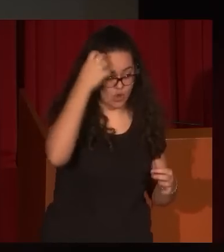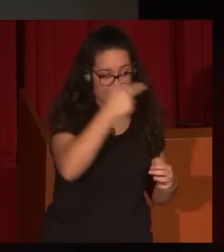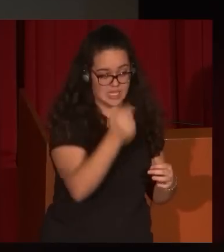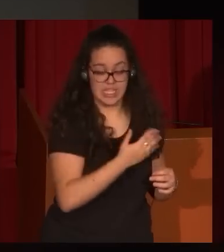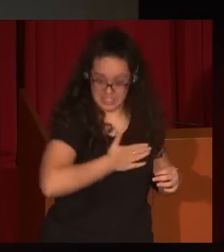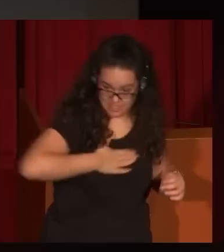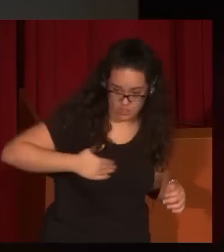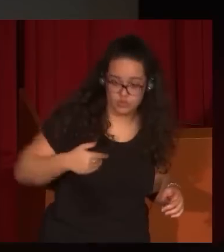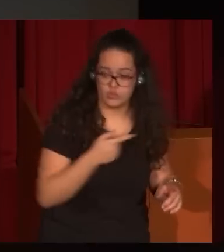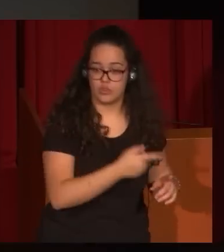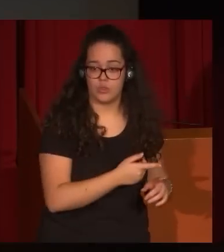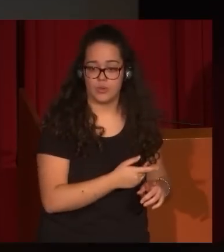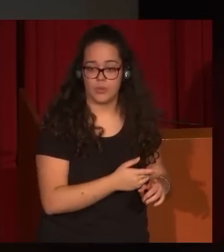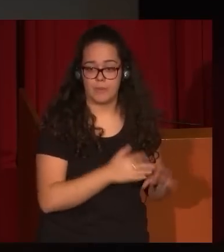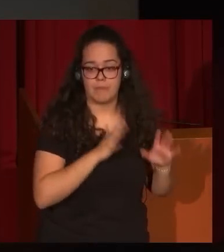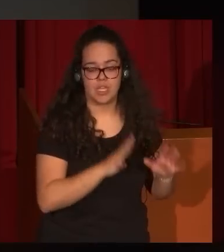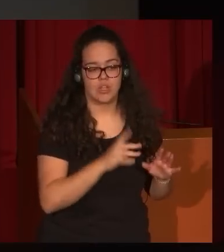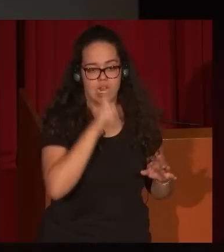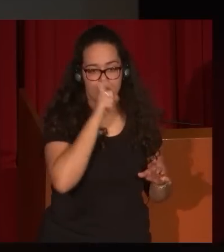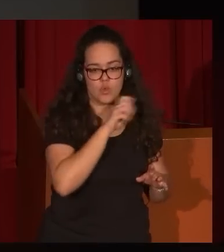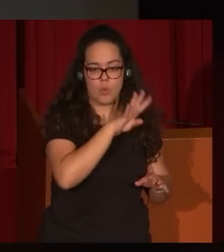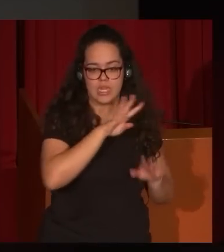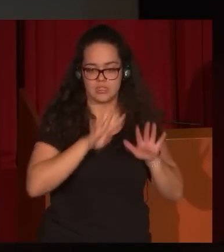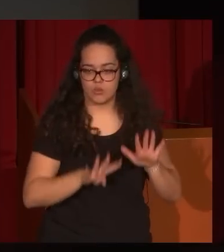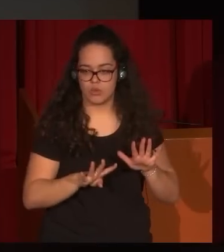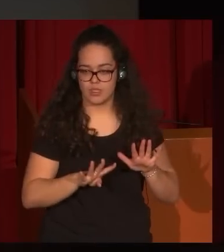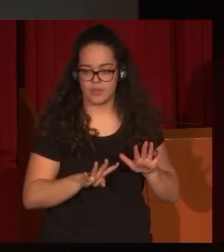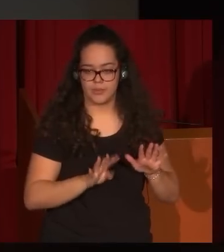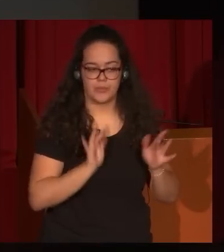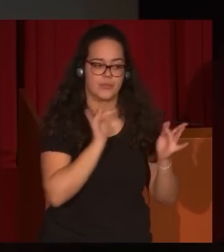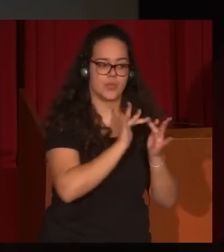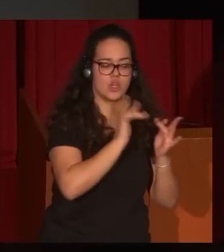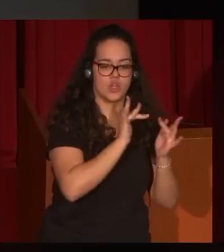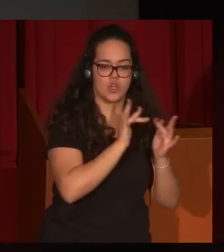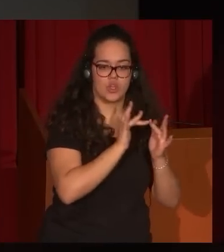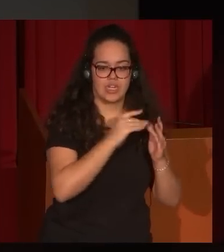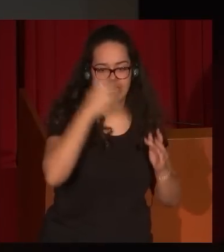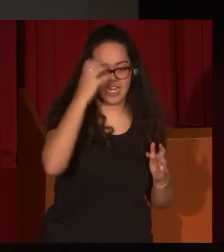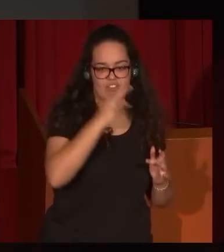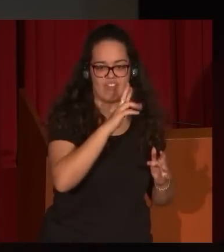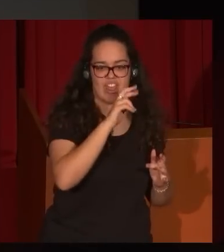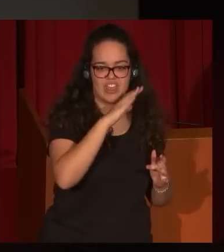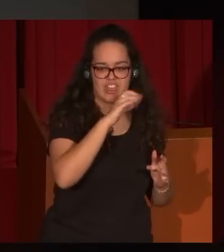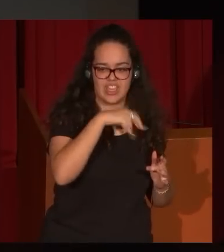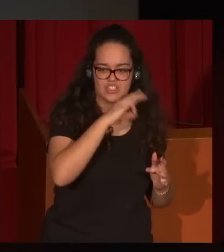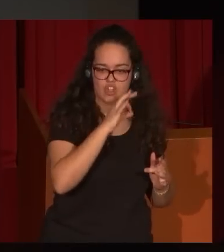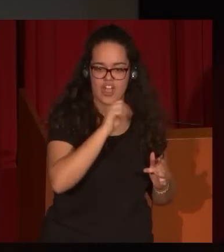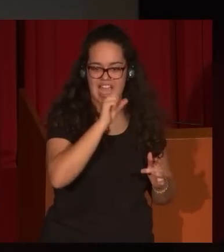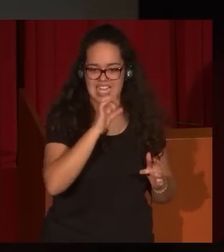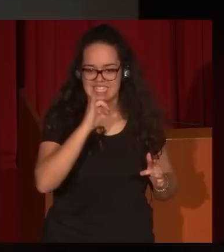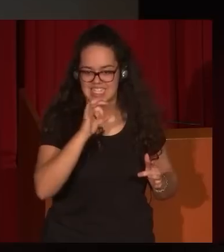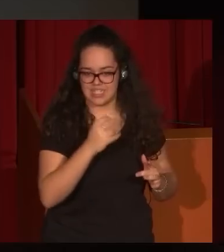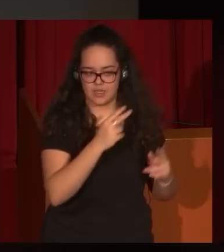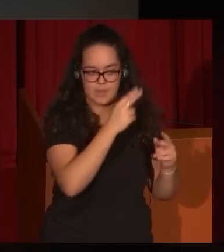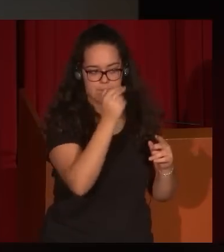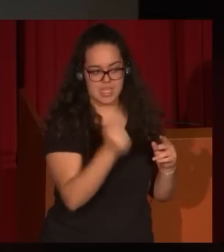serlo, desde luego que sí. Lucas, en el año 49, entra en contacto con el rey Francisco de Asís a quien presenta un paisaje, que es este que tienen